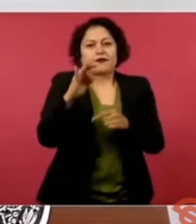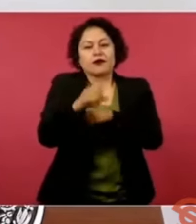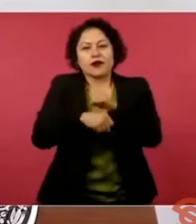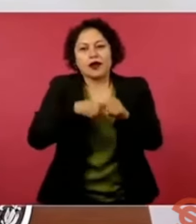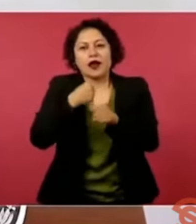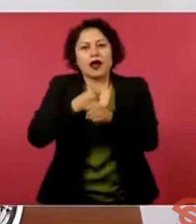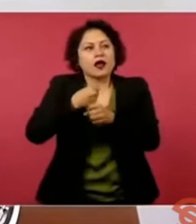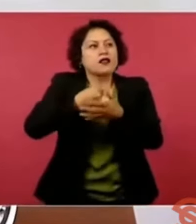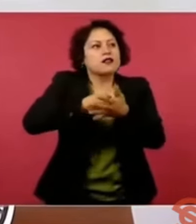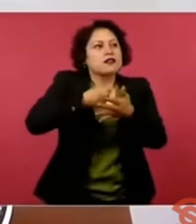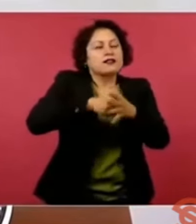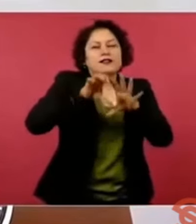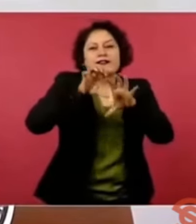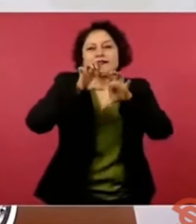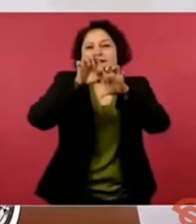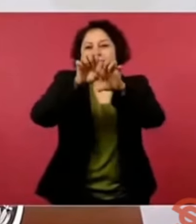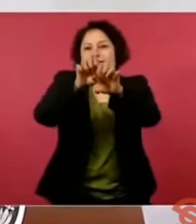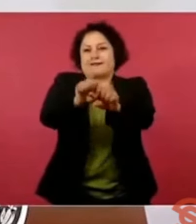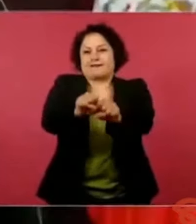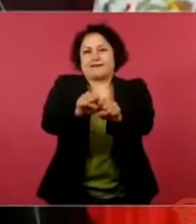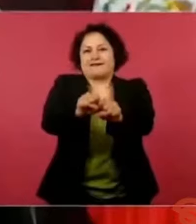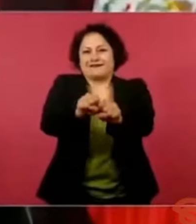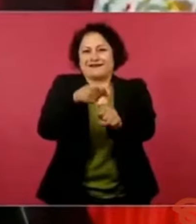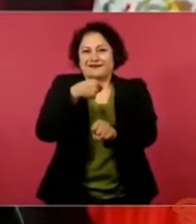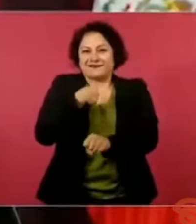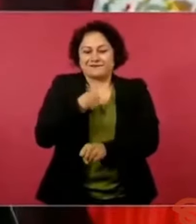qué dicha tan enorme